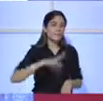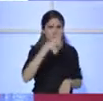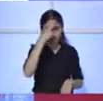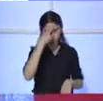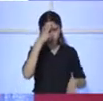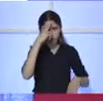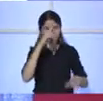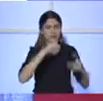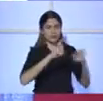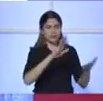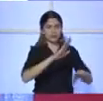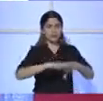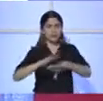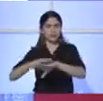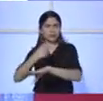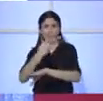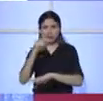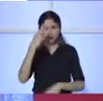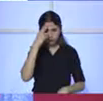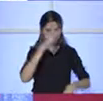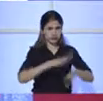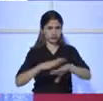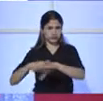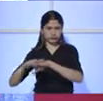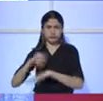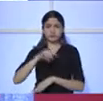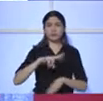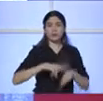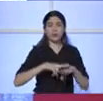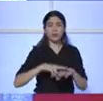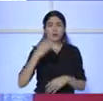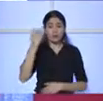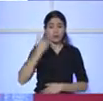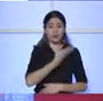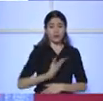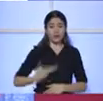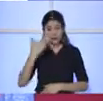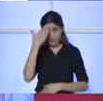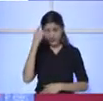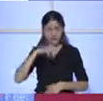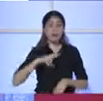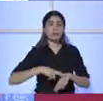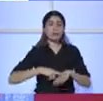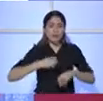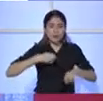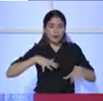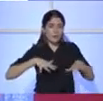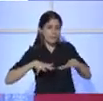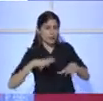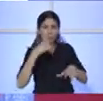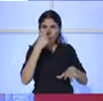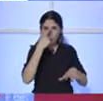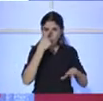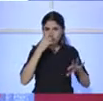intereses de la gente, porque finalmente el Estado es un administrador de los bienes de la República, que son de la gente. Exacto.